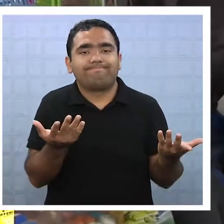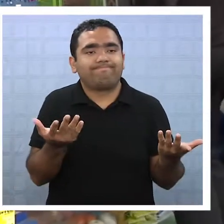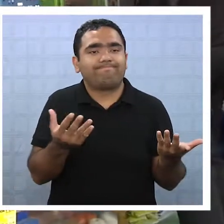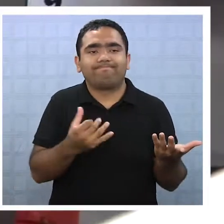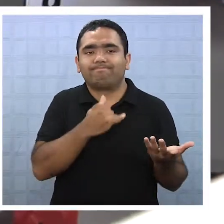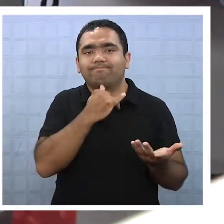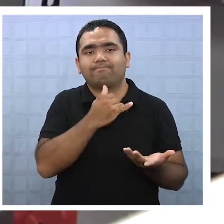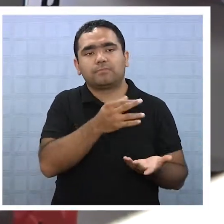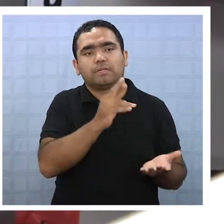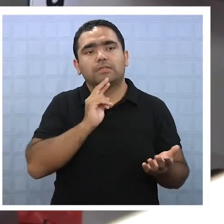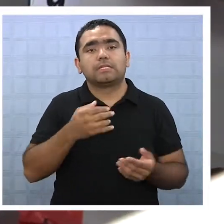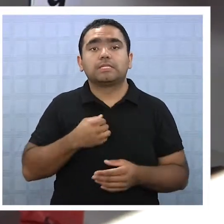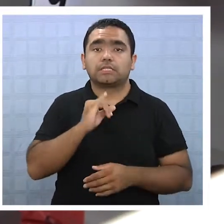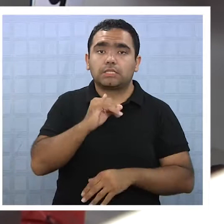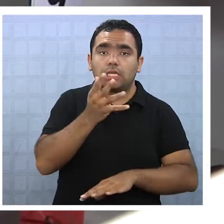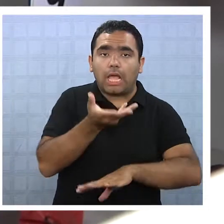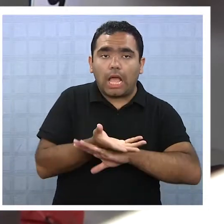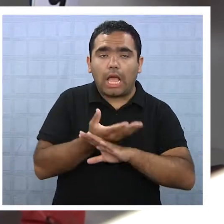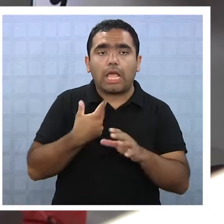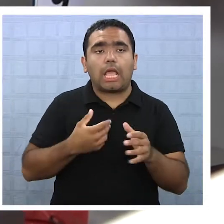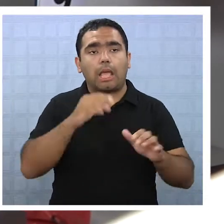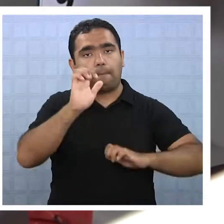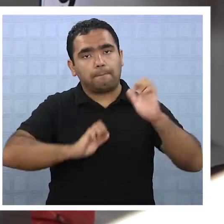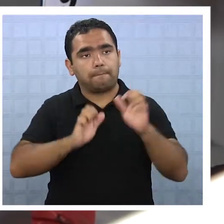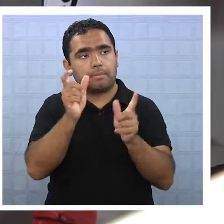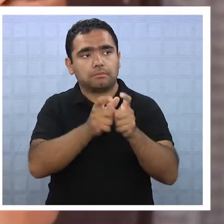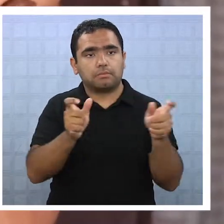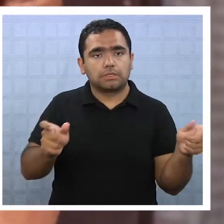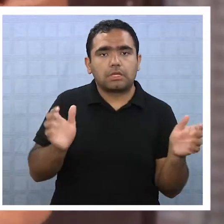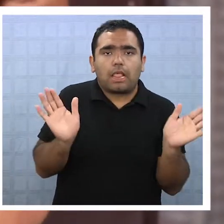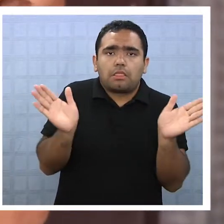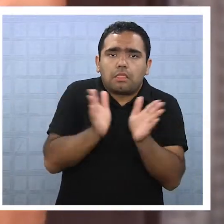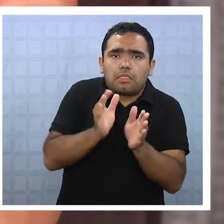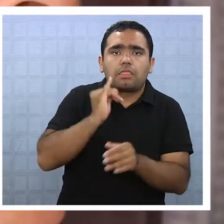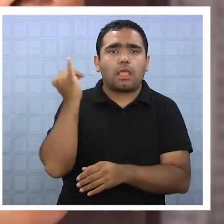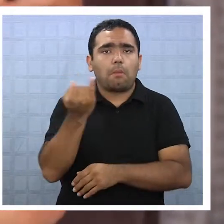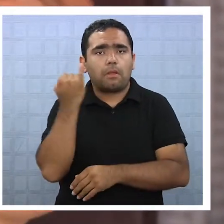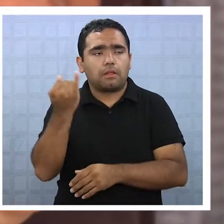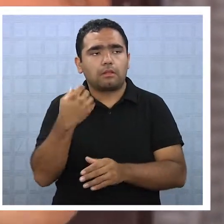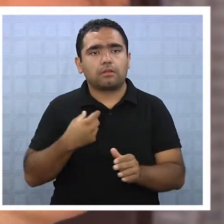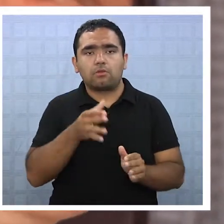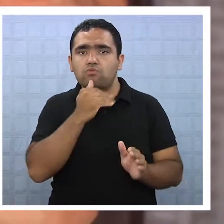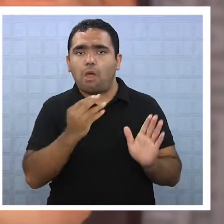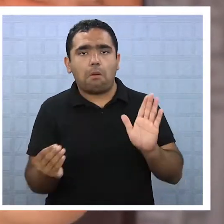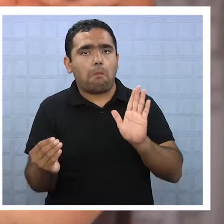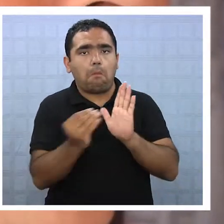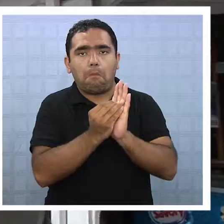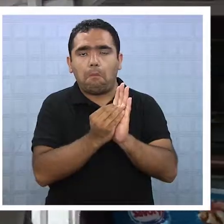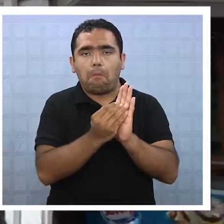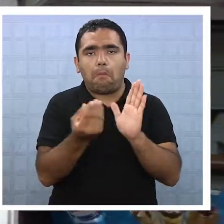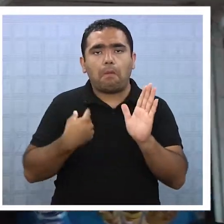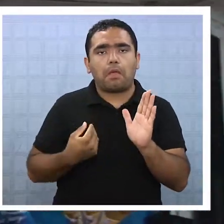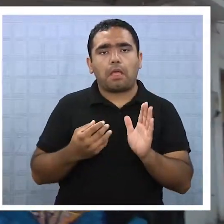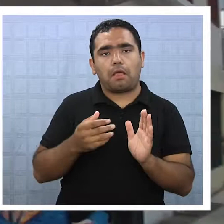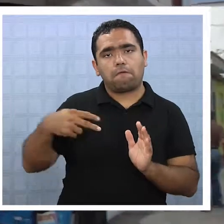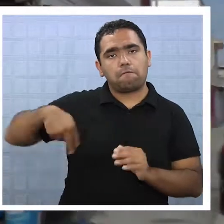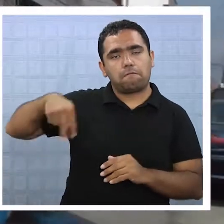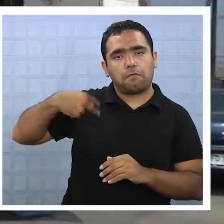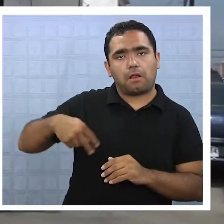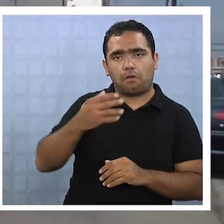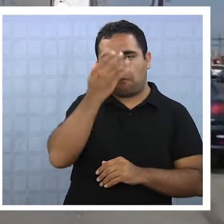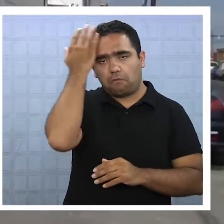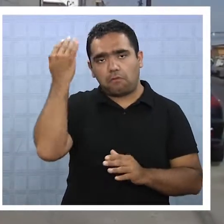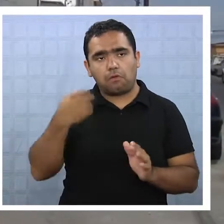respuesta a la situación de los pequeños empresarios independientes que no han sido considerados en la emergencia regional por parte del senador